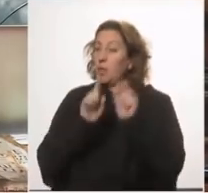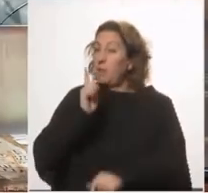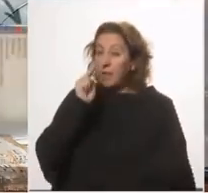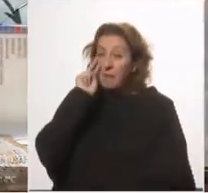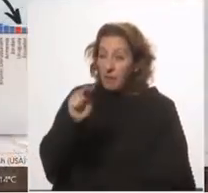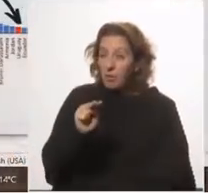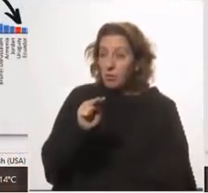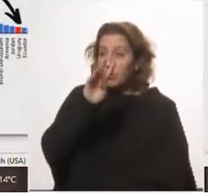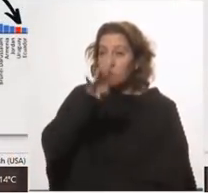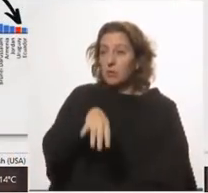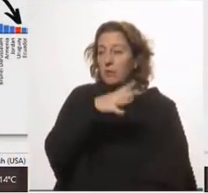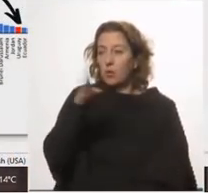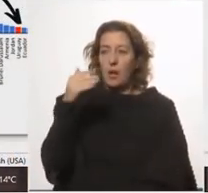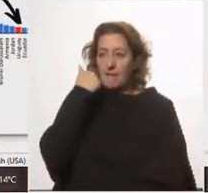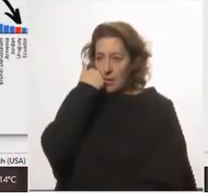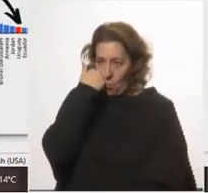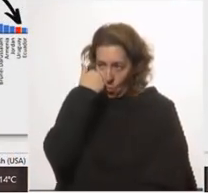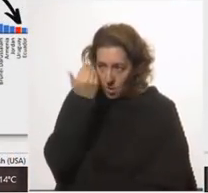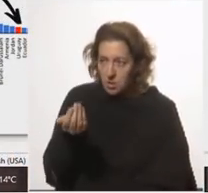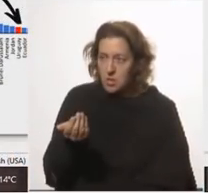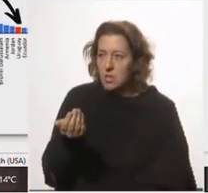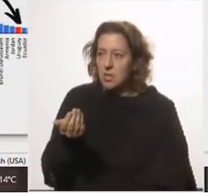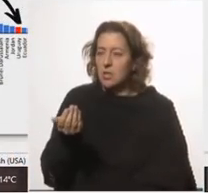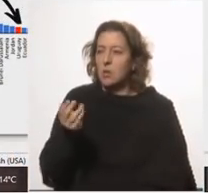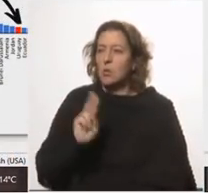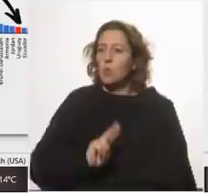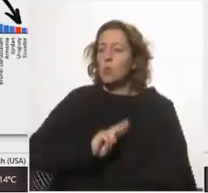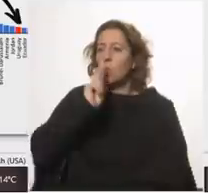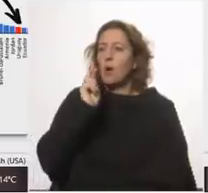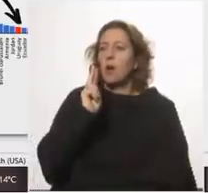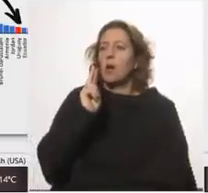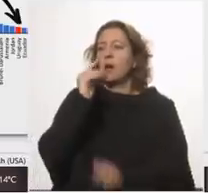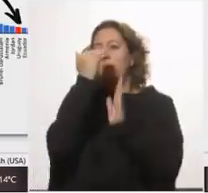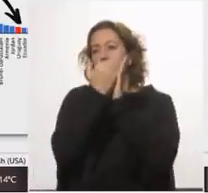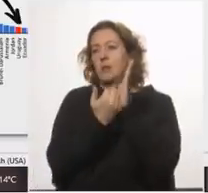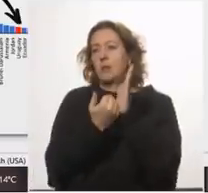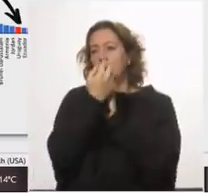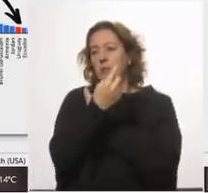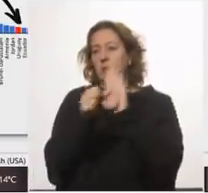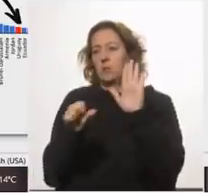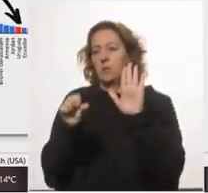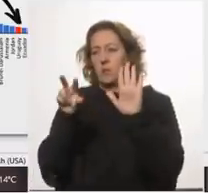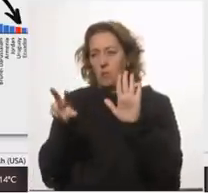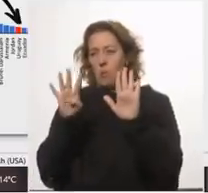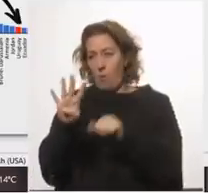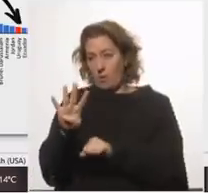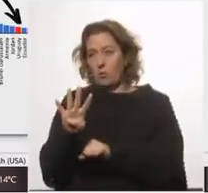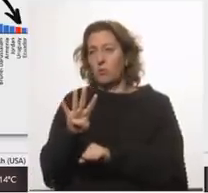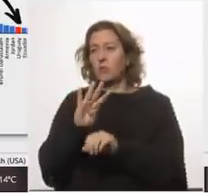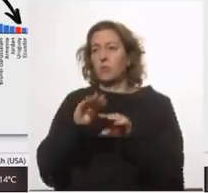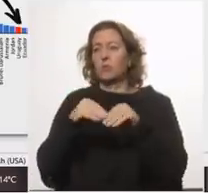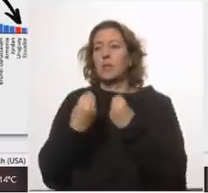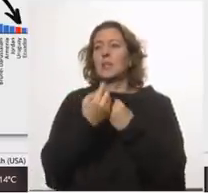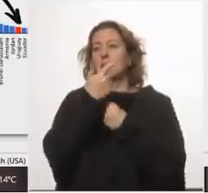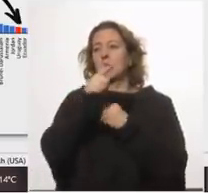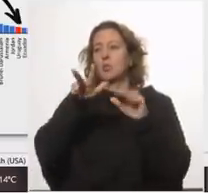verlos son los gráficos de la vergüenza ¿no? allí estamos Uruguay ocupa lugar 164 en 181 países al lado